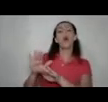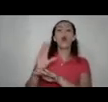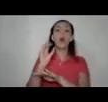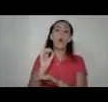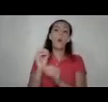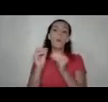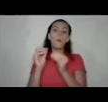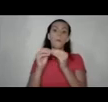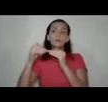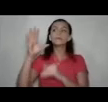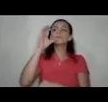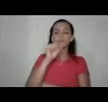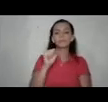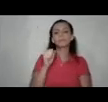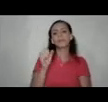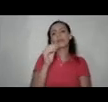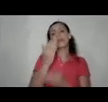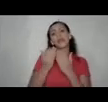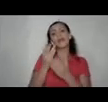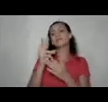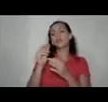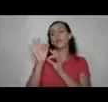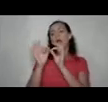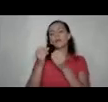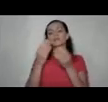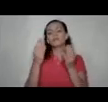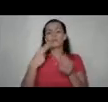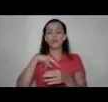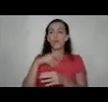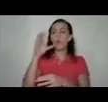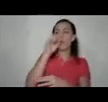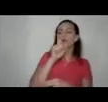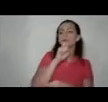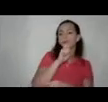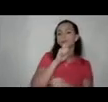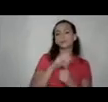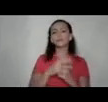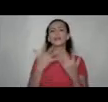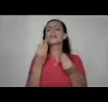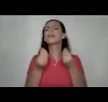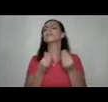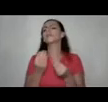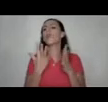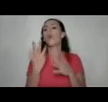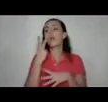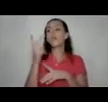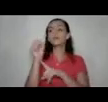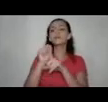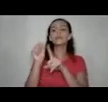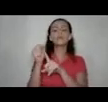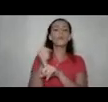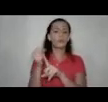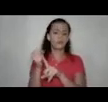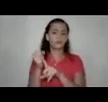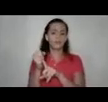mucho más evidentes y a lo mejor pues no son tan explícitas ante nosotros y nosotras, qué hacemos cuando hay una situación de este tipo y tal